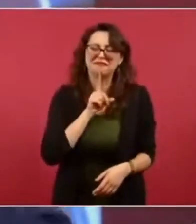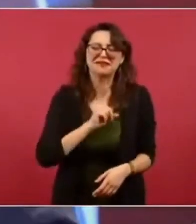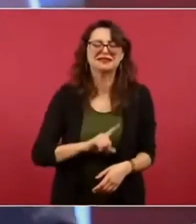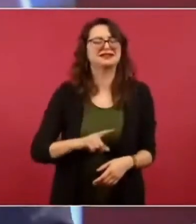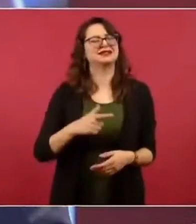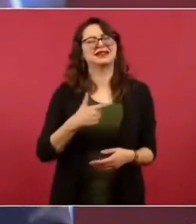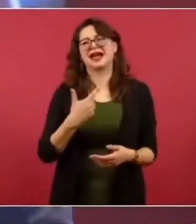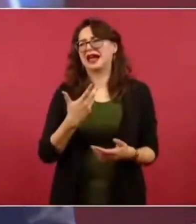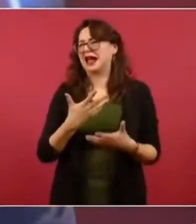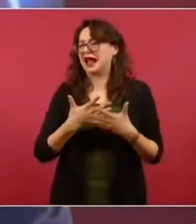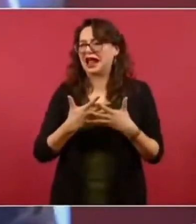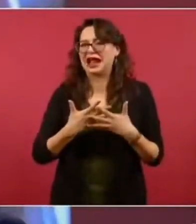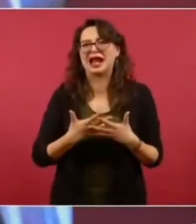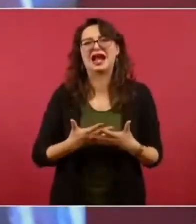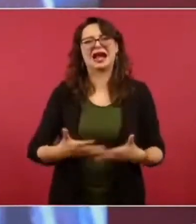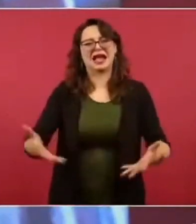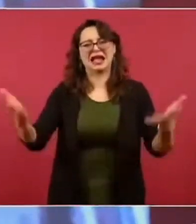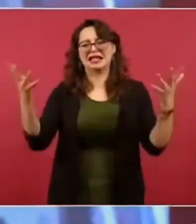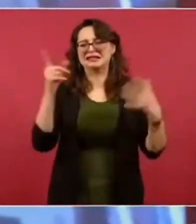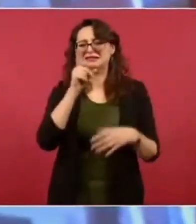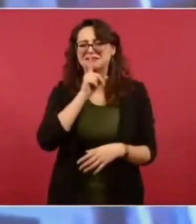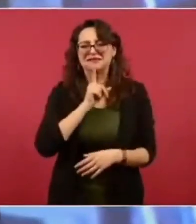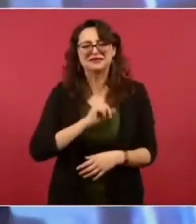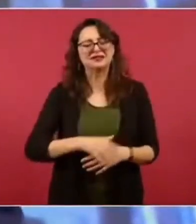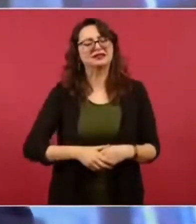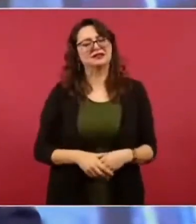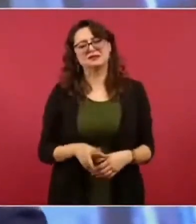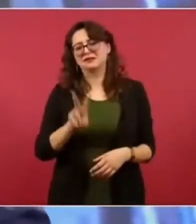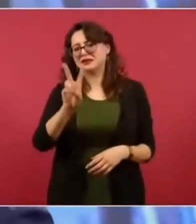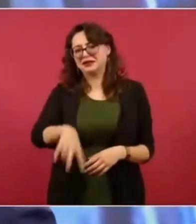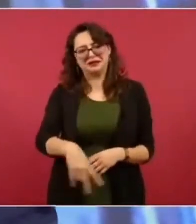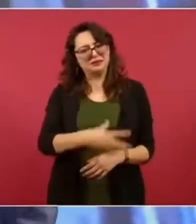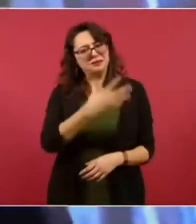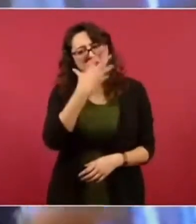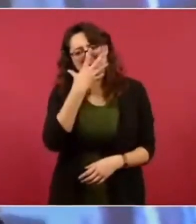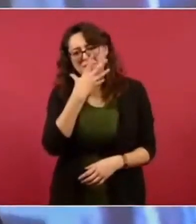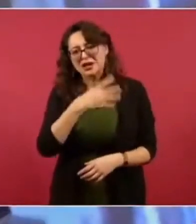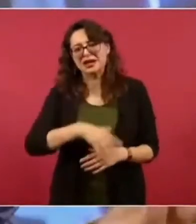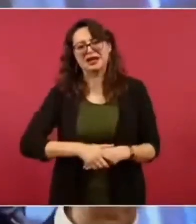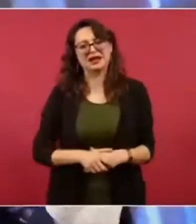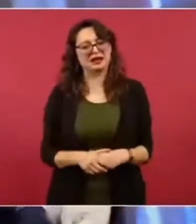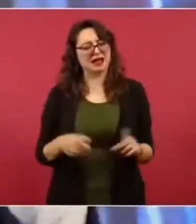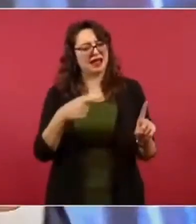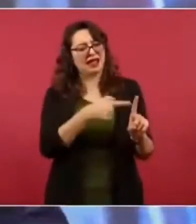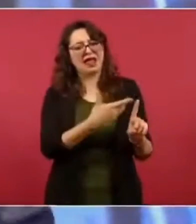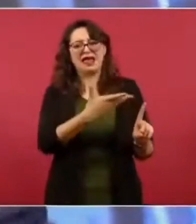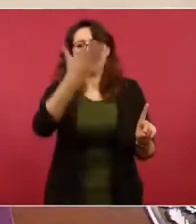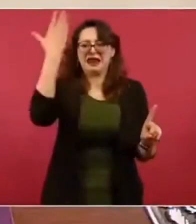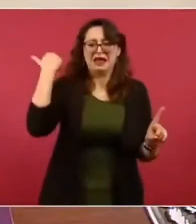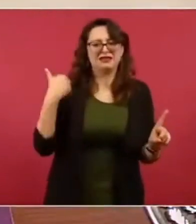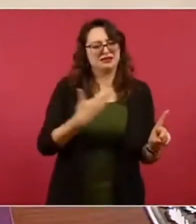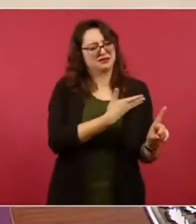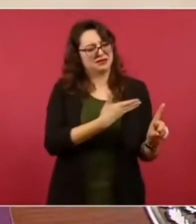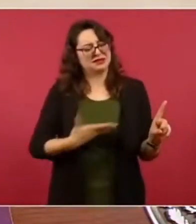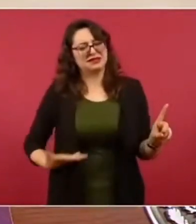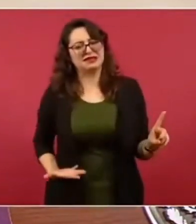pena, porque haya sido como haya sido, él estuvo de presidente de México.